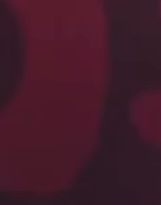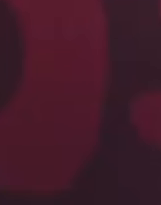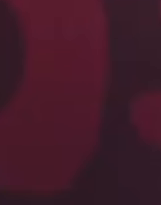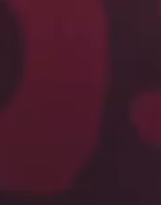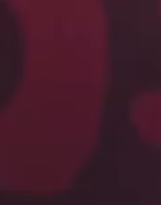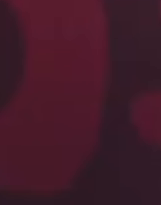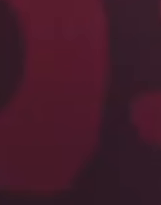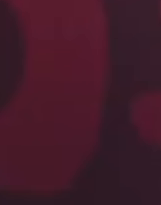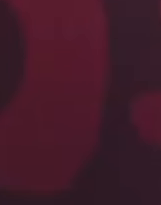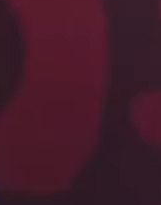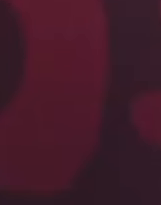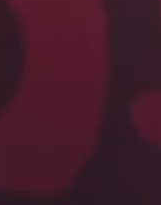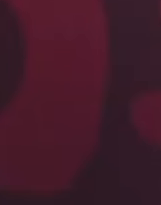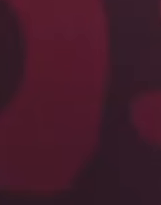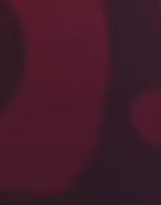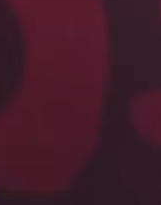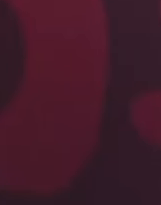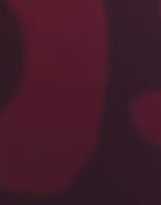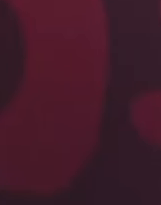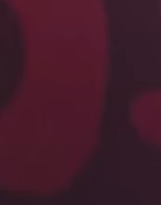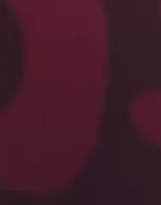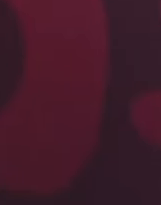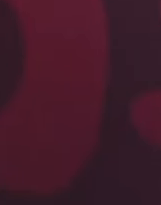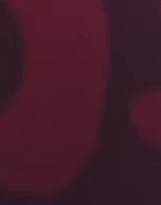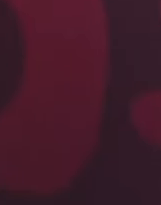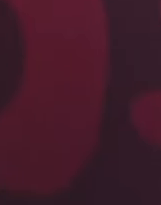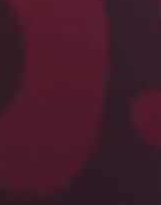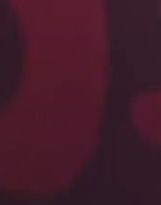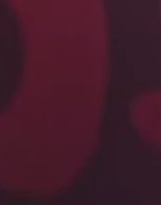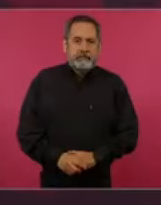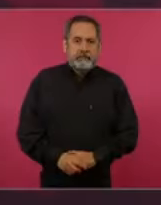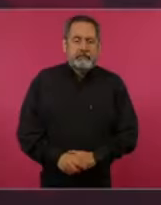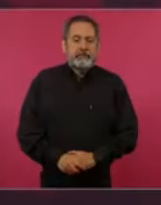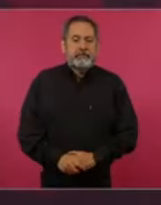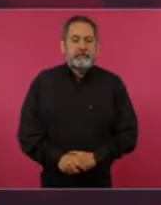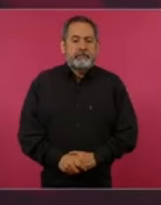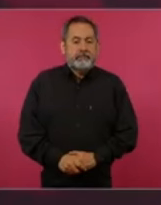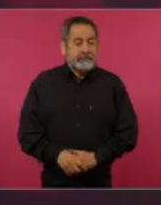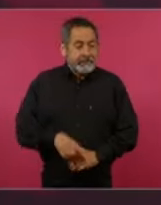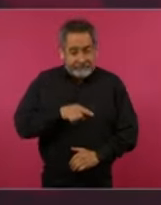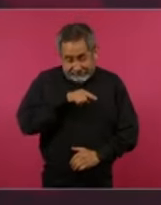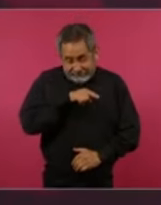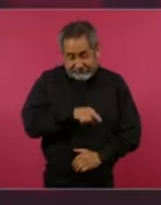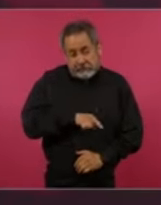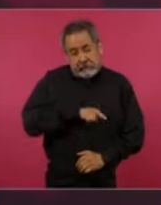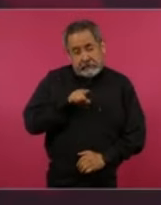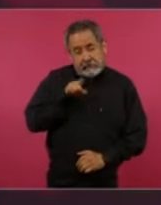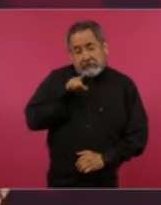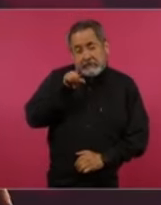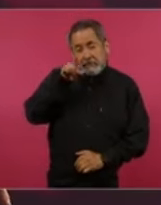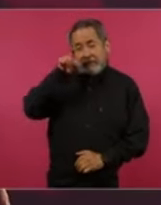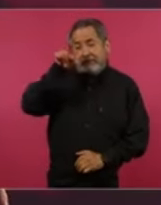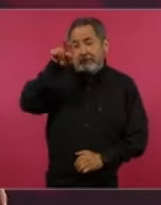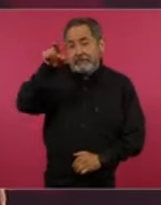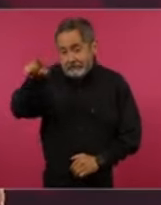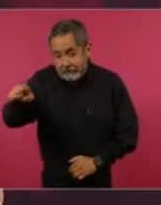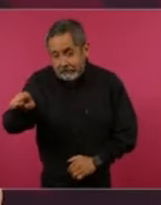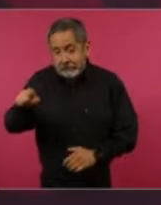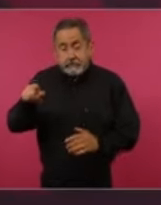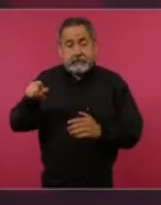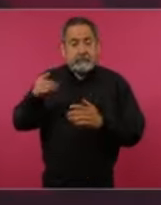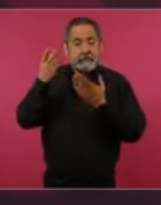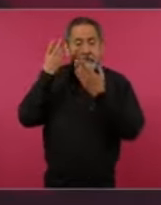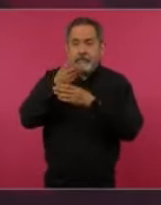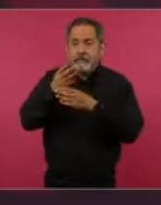dinero y ya estaba cerrado el banco, o no había dinero.